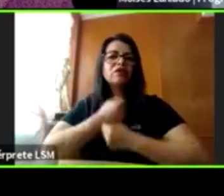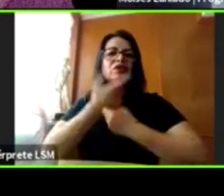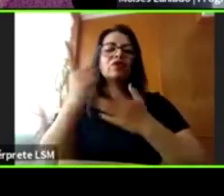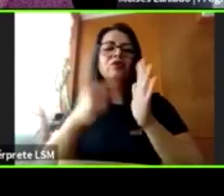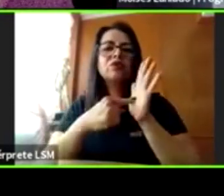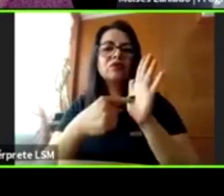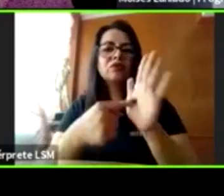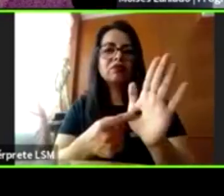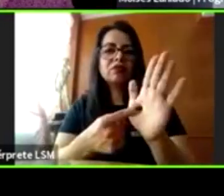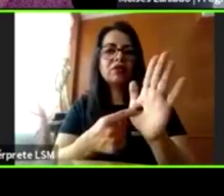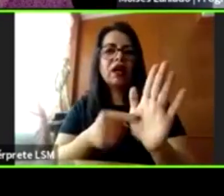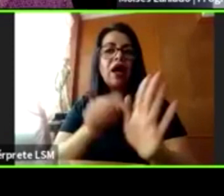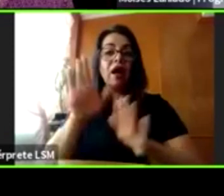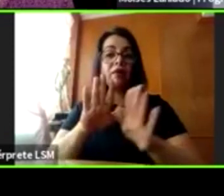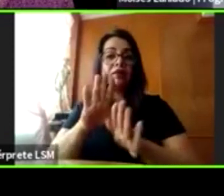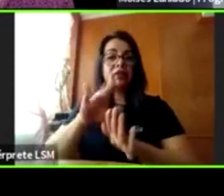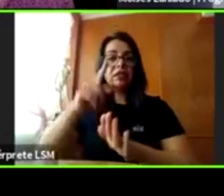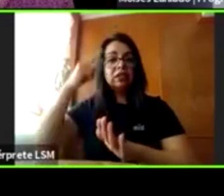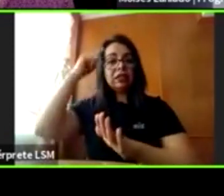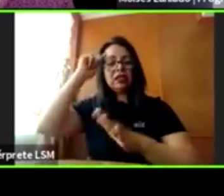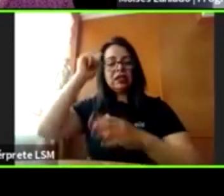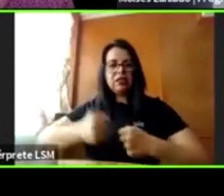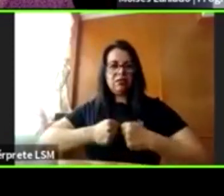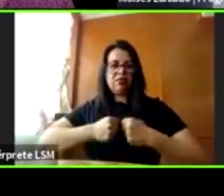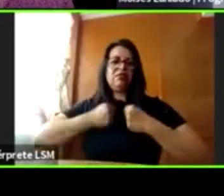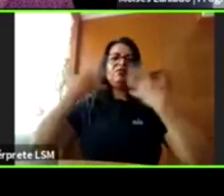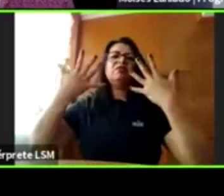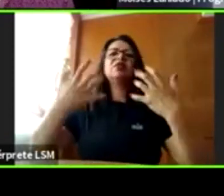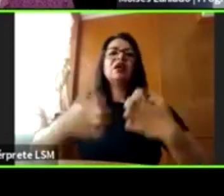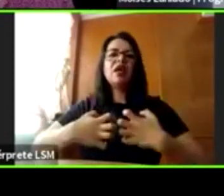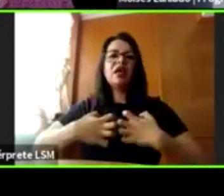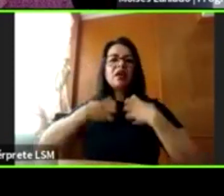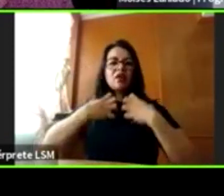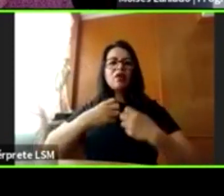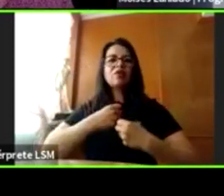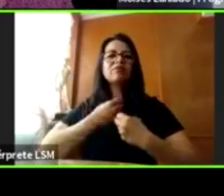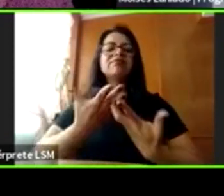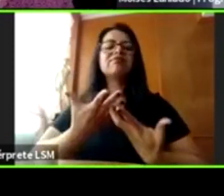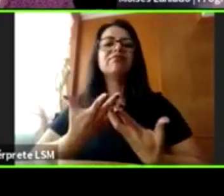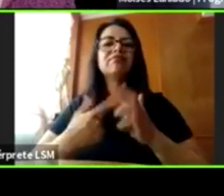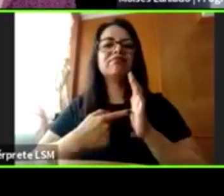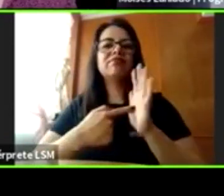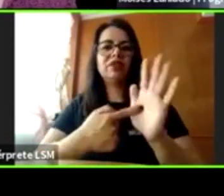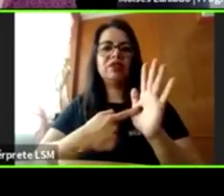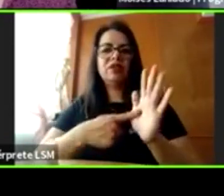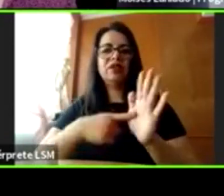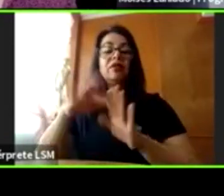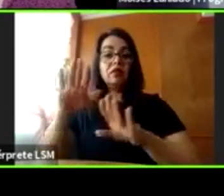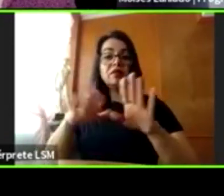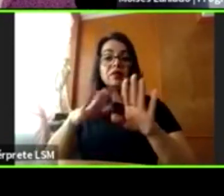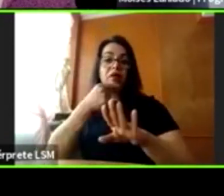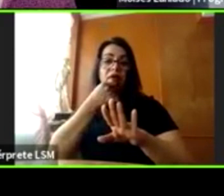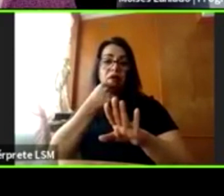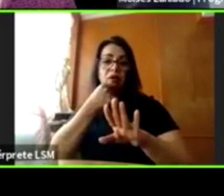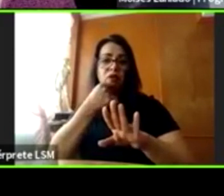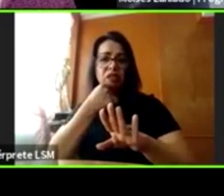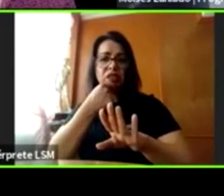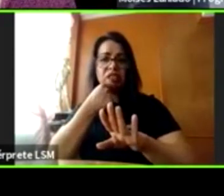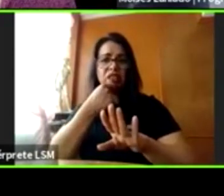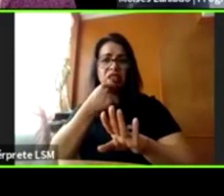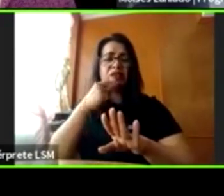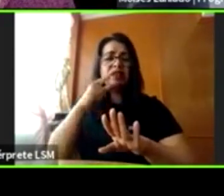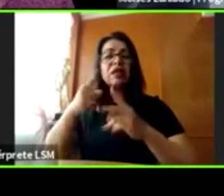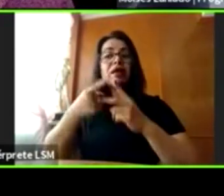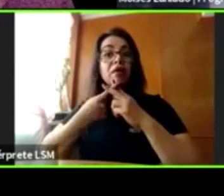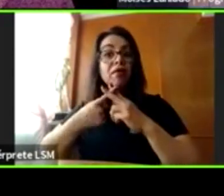sexual es rabia y enojo. Entonces, muchos niños están profundamente enojados, empiezan a tener incluso comportamientos violentos,